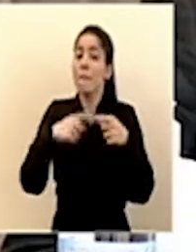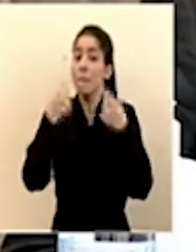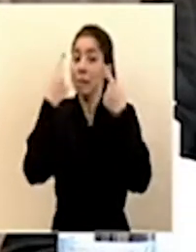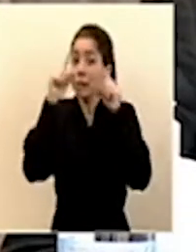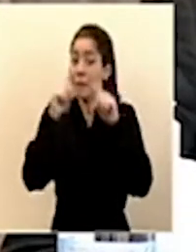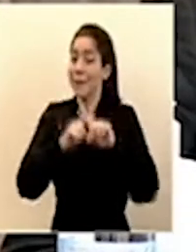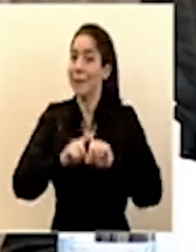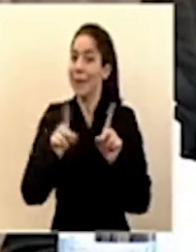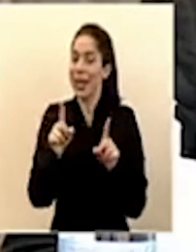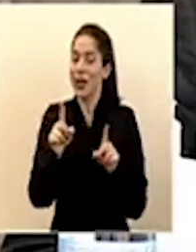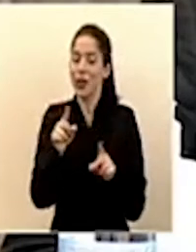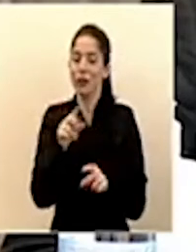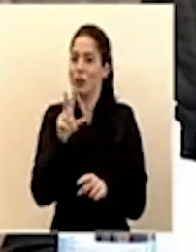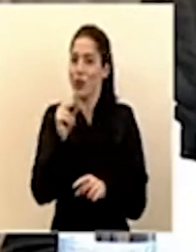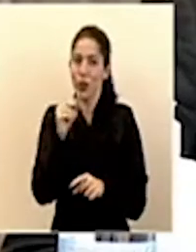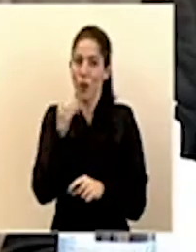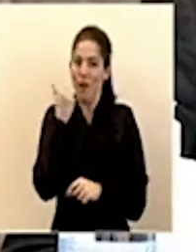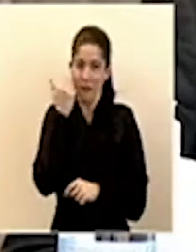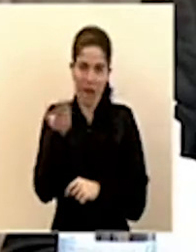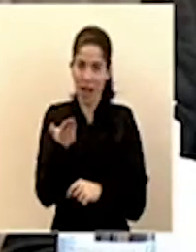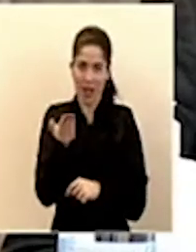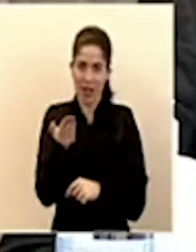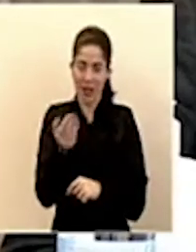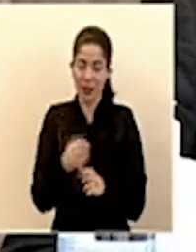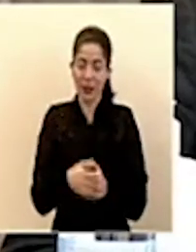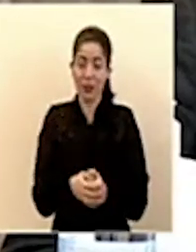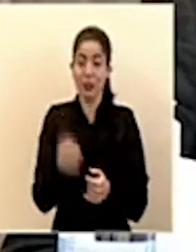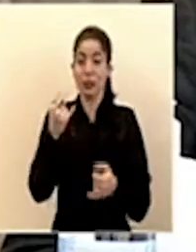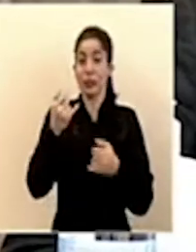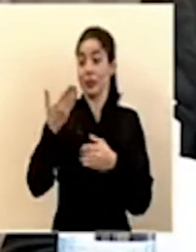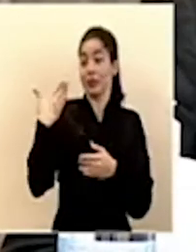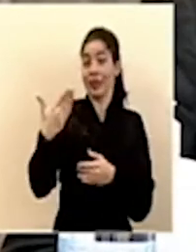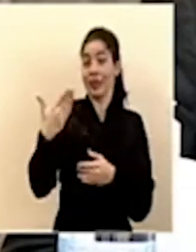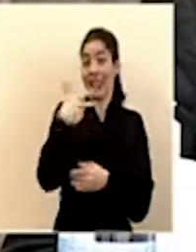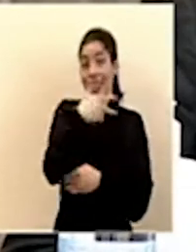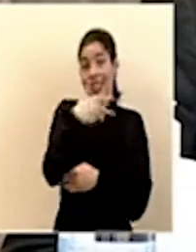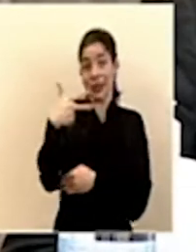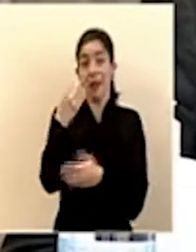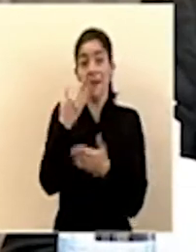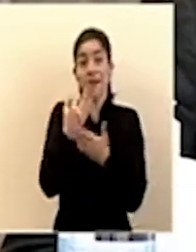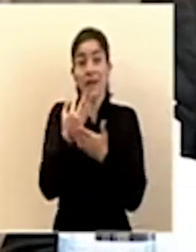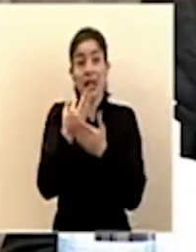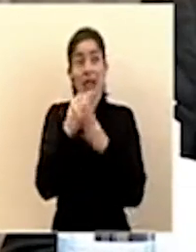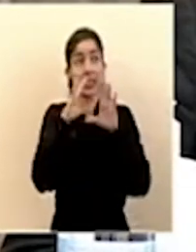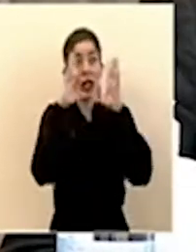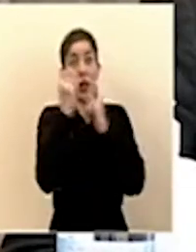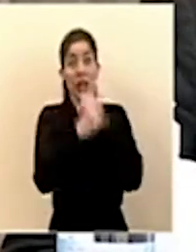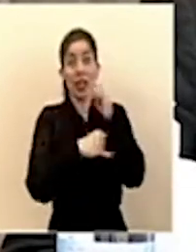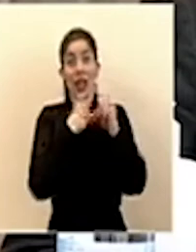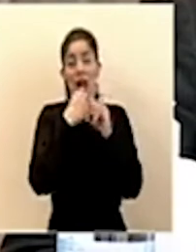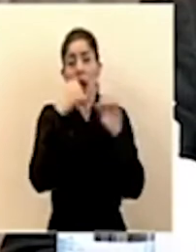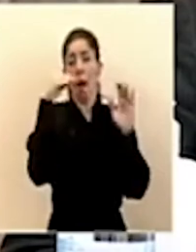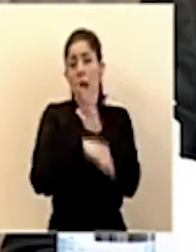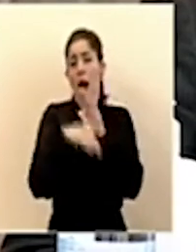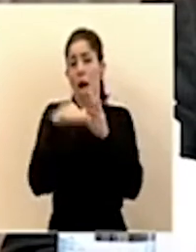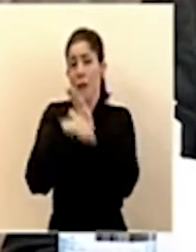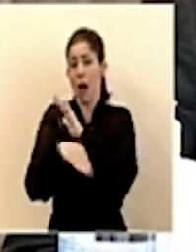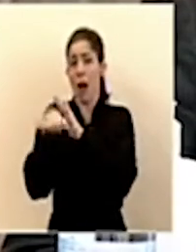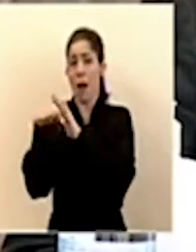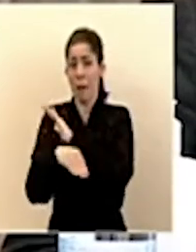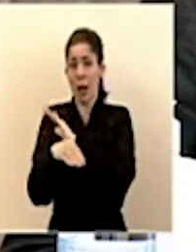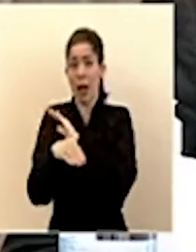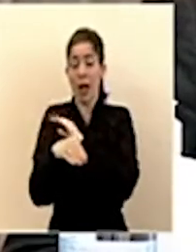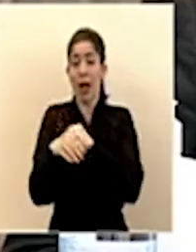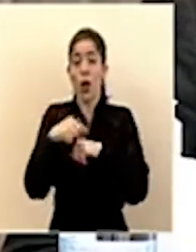no va a ser tan fácil. En las últimas tres semanas, los mercados financieros cayeron lo que tardó, lo que tardaron en